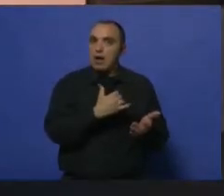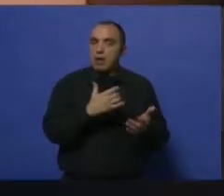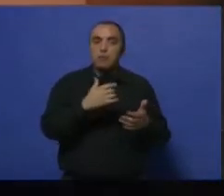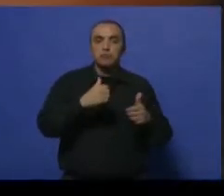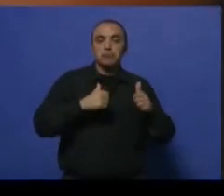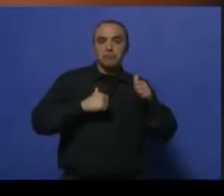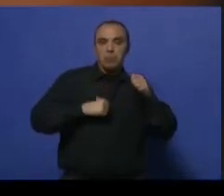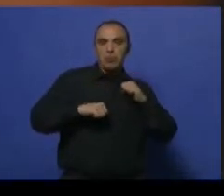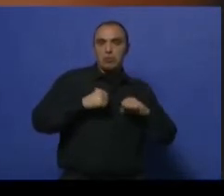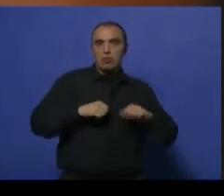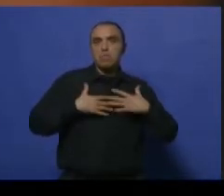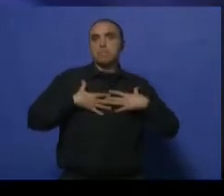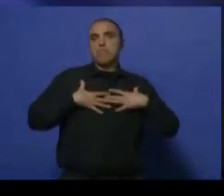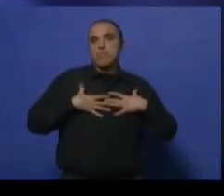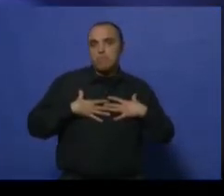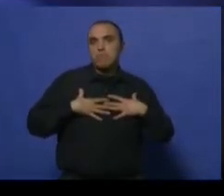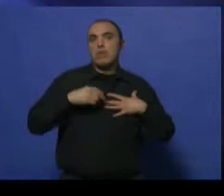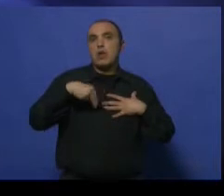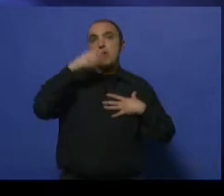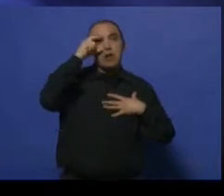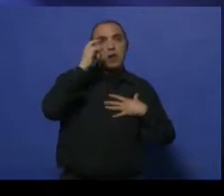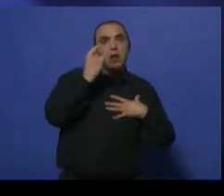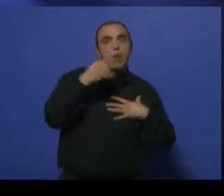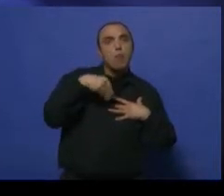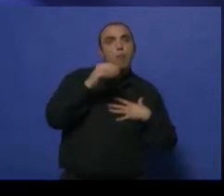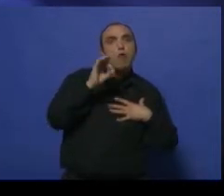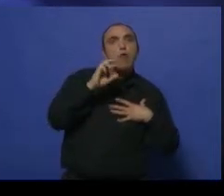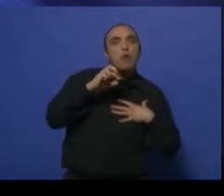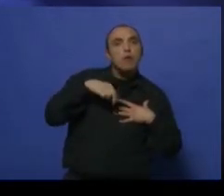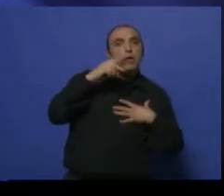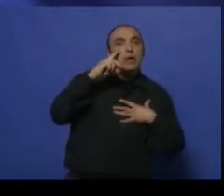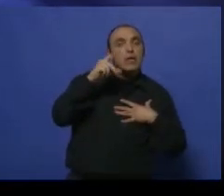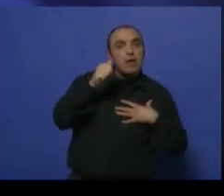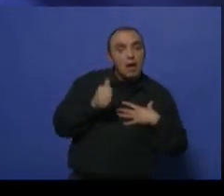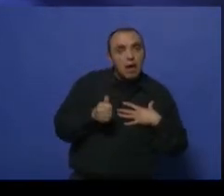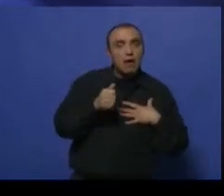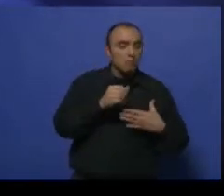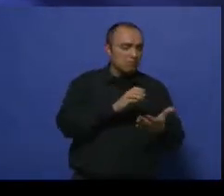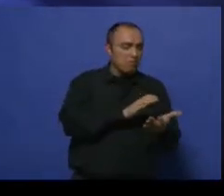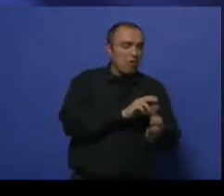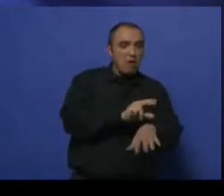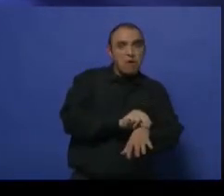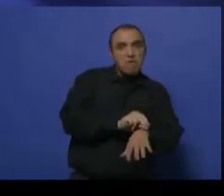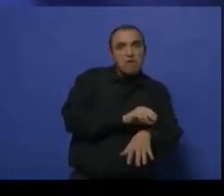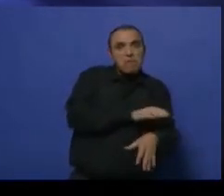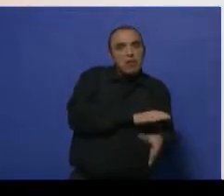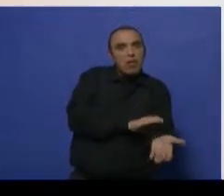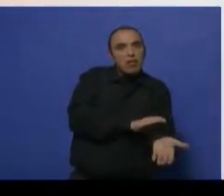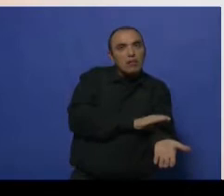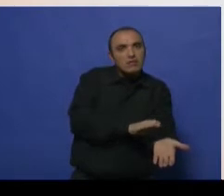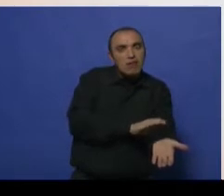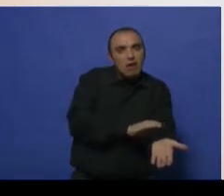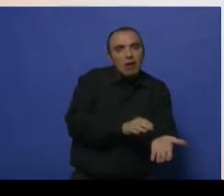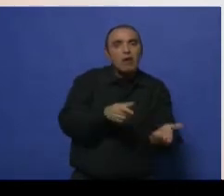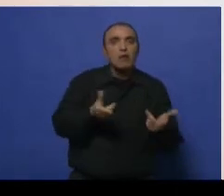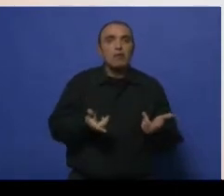derrames, con infecciones severas de la sangre. Entonces, no requiere por ahora, por el alerta epidemiológico, ningún